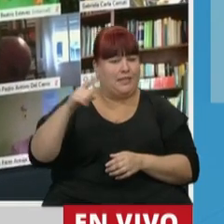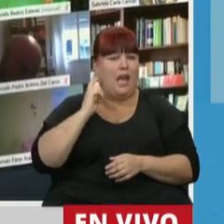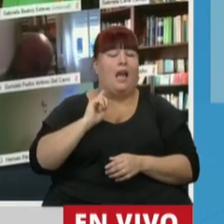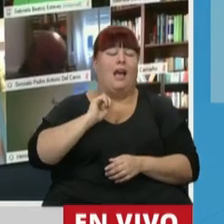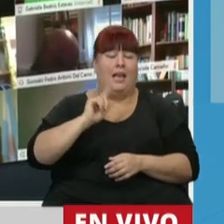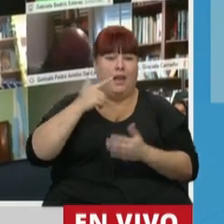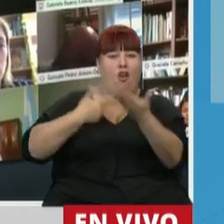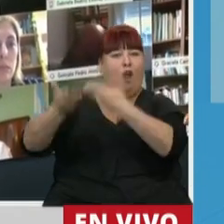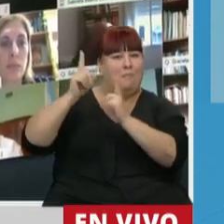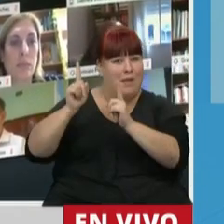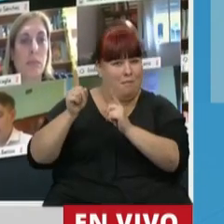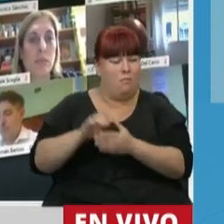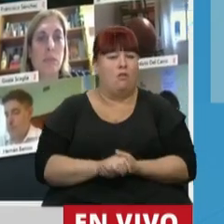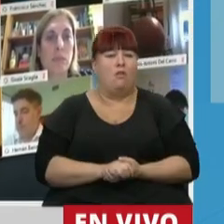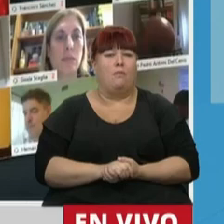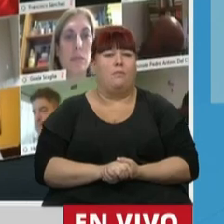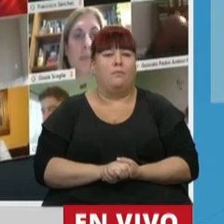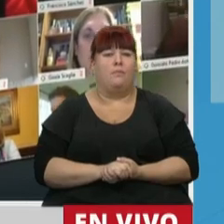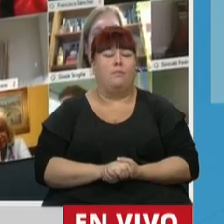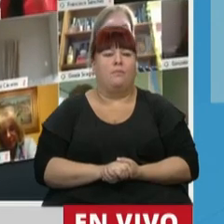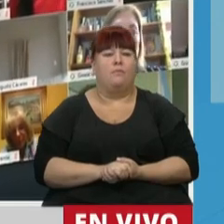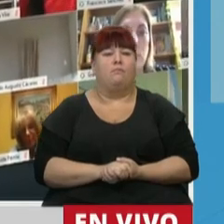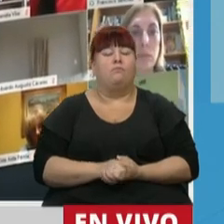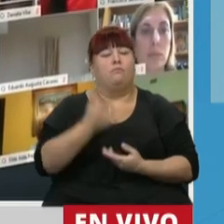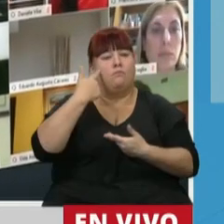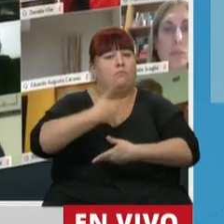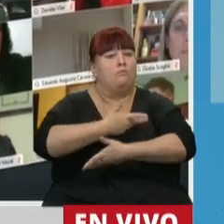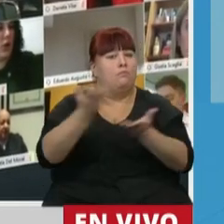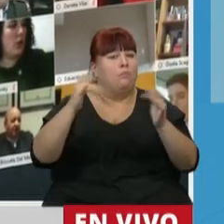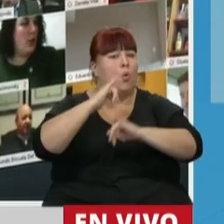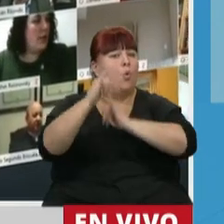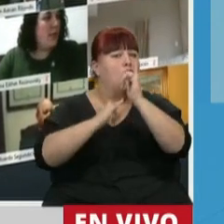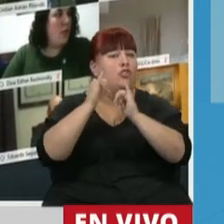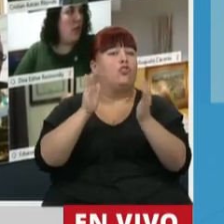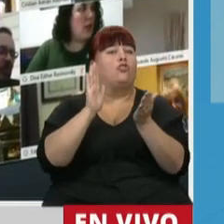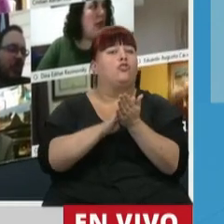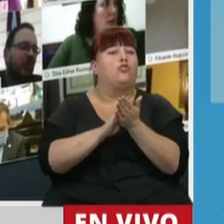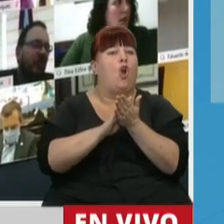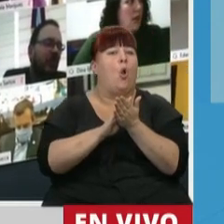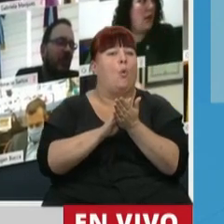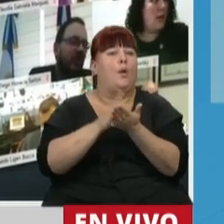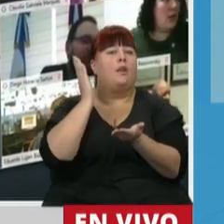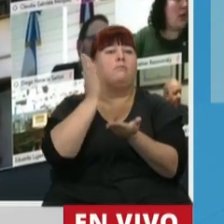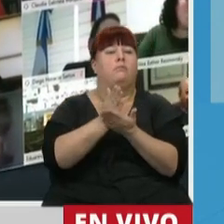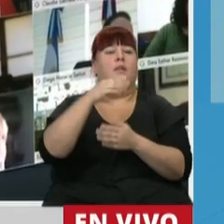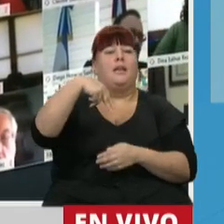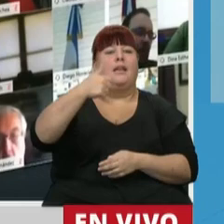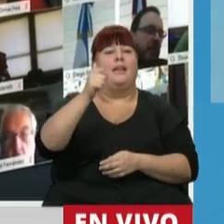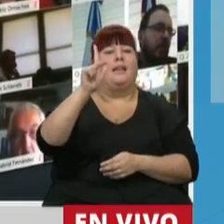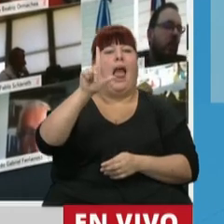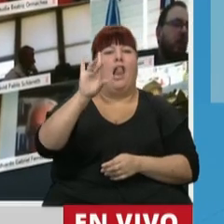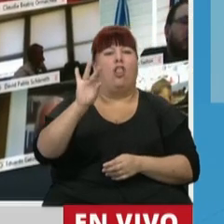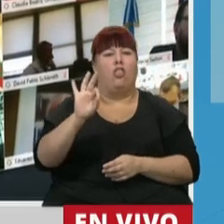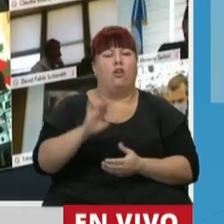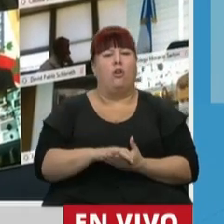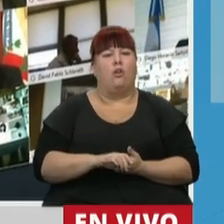sesión, se dio a conocer la condena a Naldo Dazzo, a